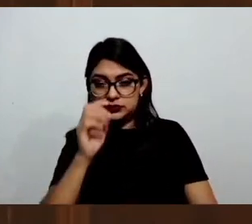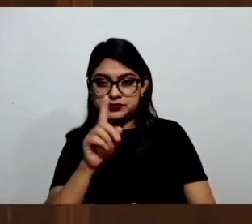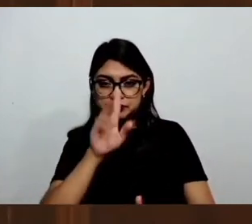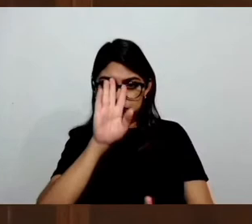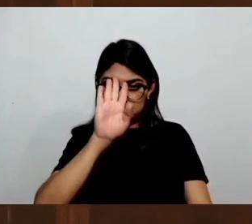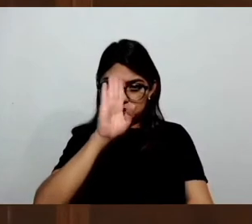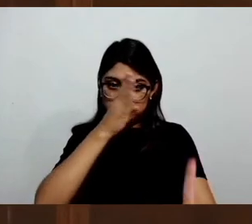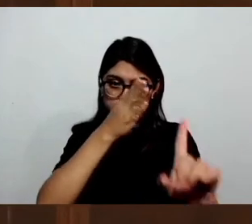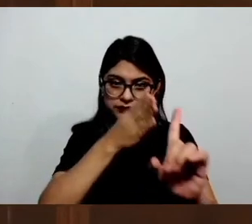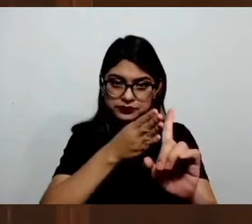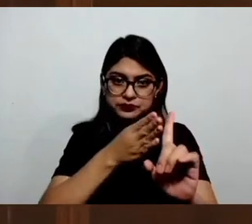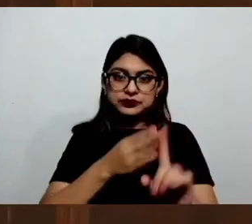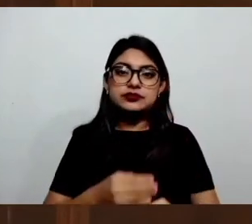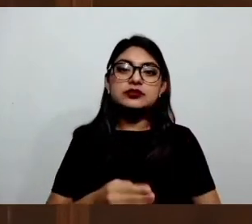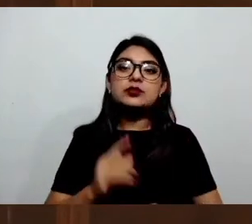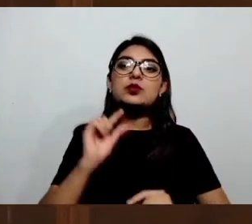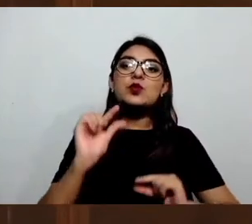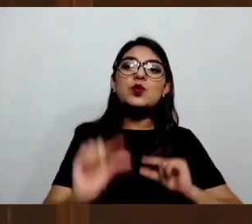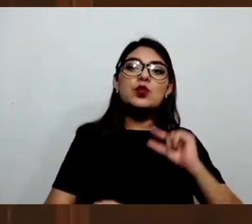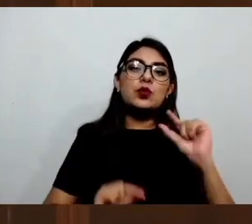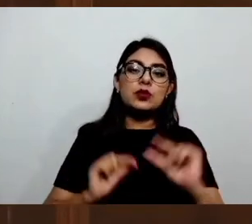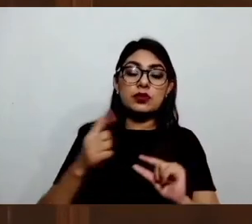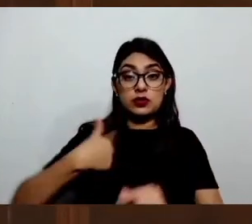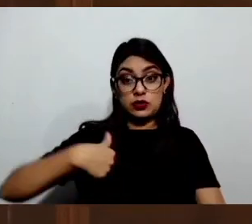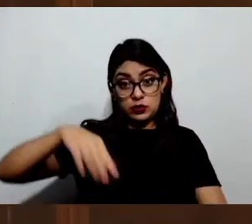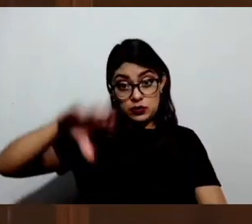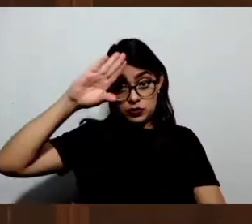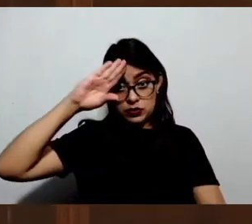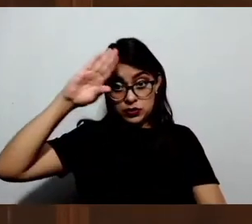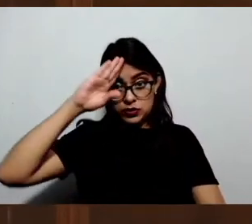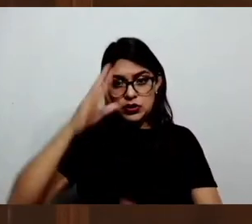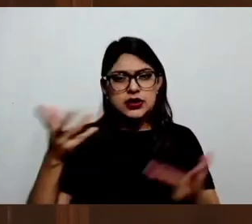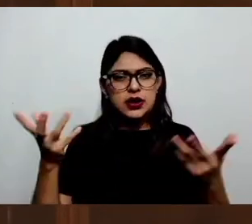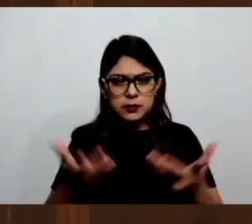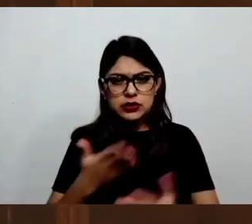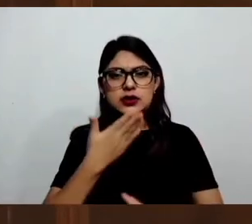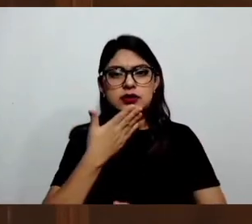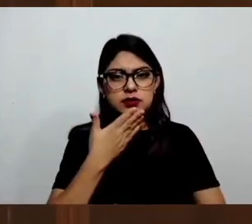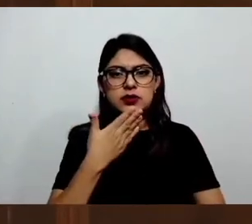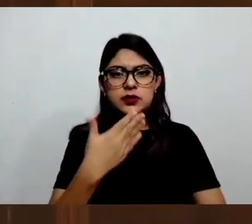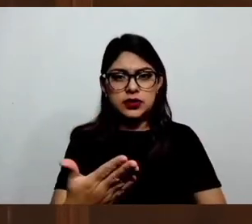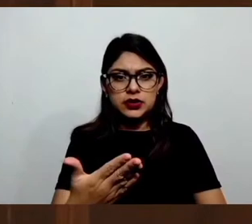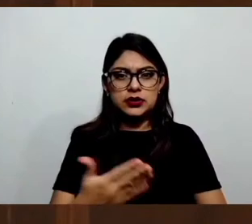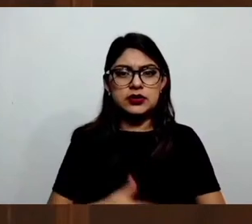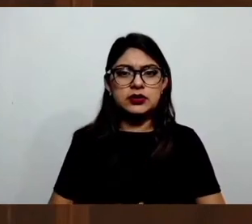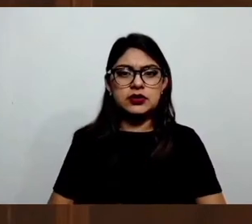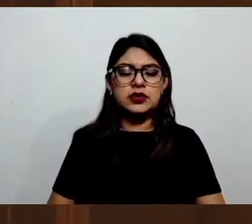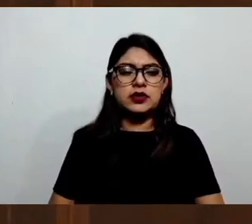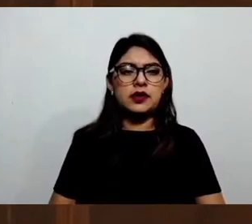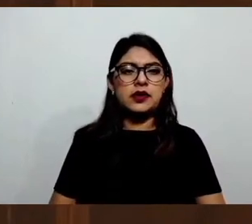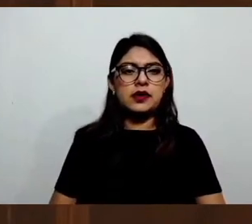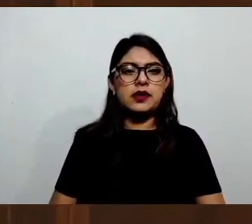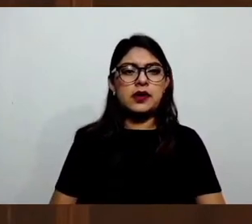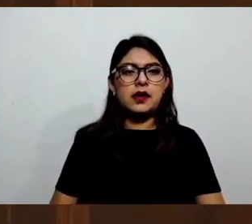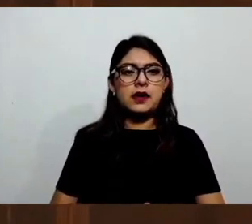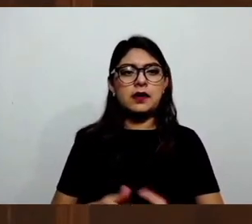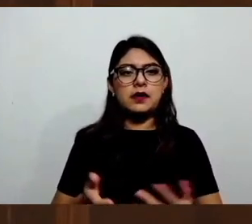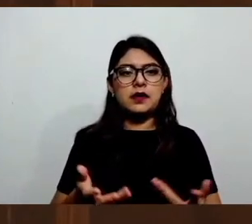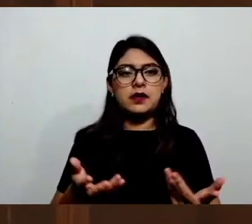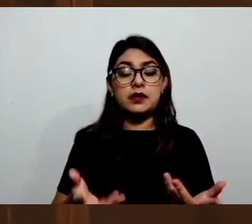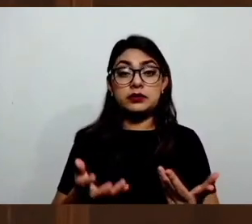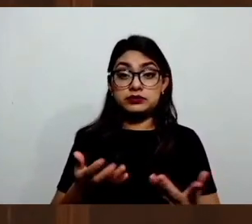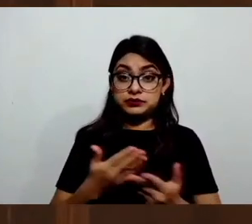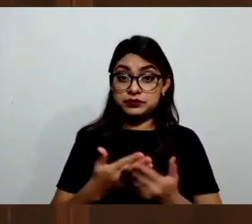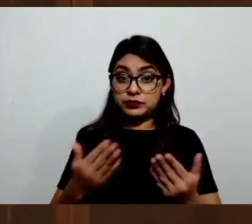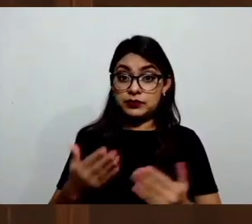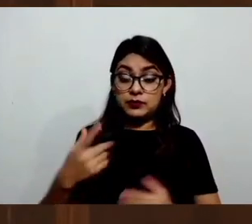haciendo, creo yo, que adecuadamente, porque lo que necesitamos no solamente es